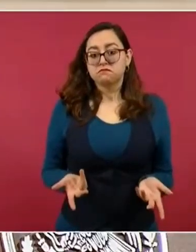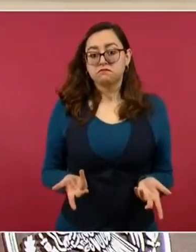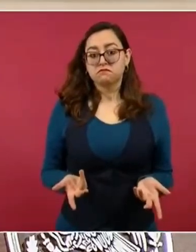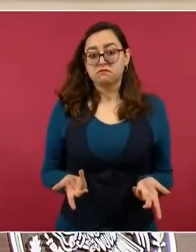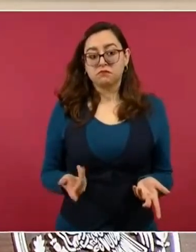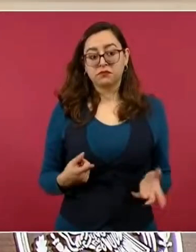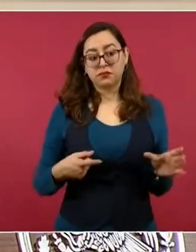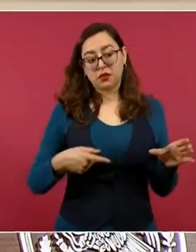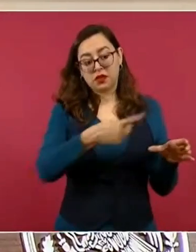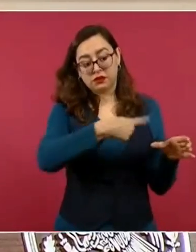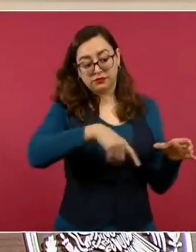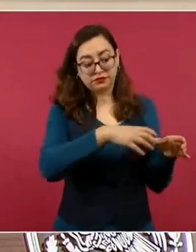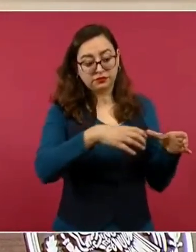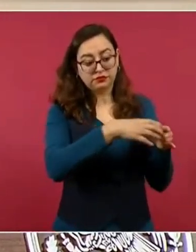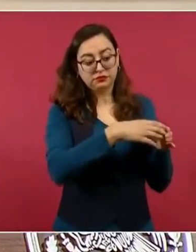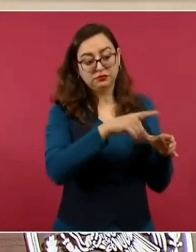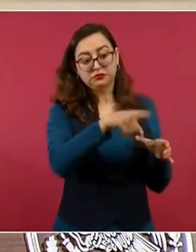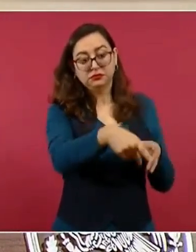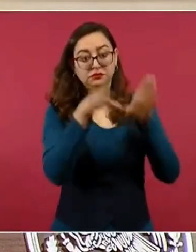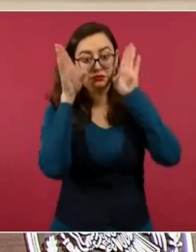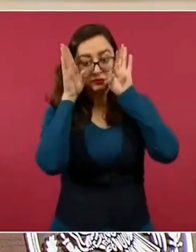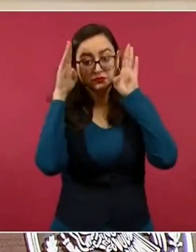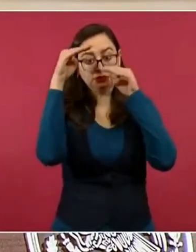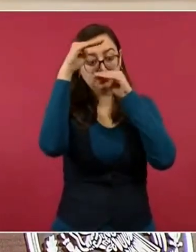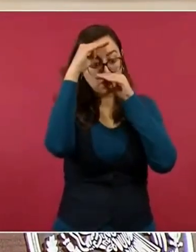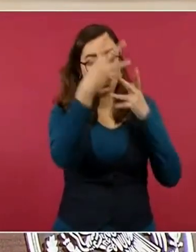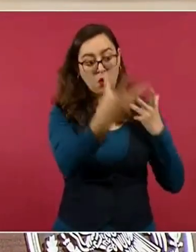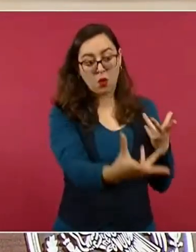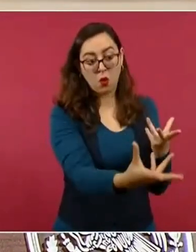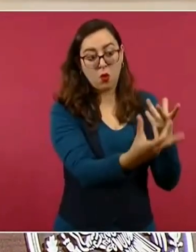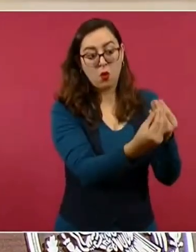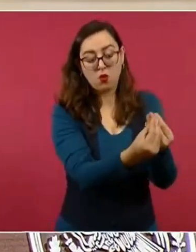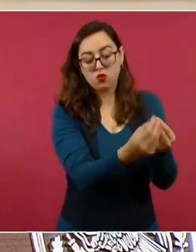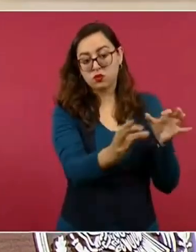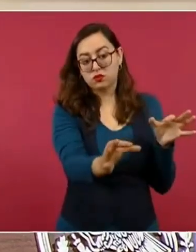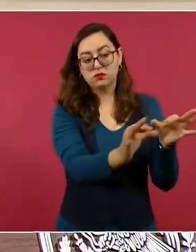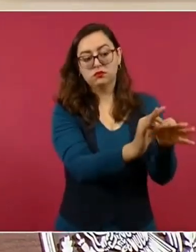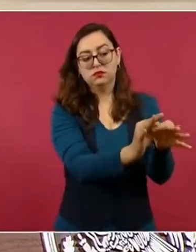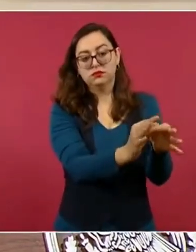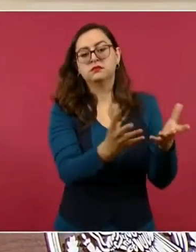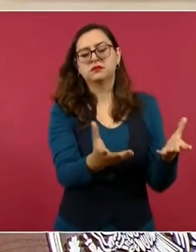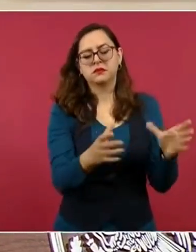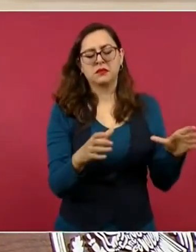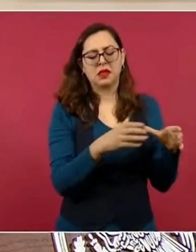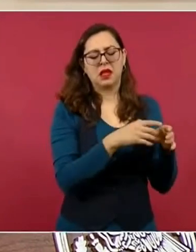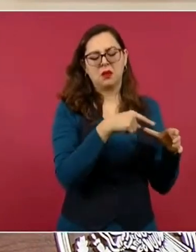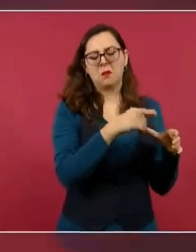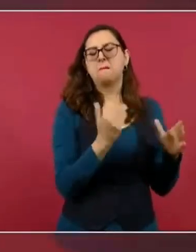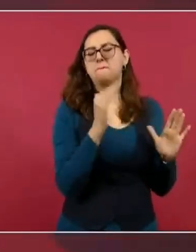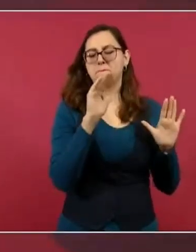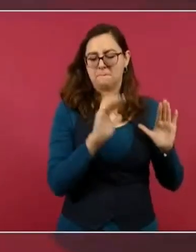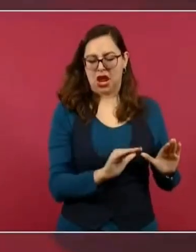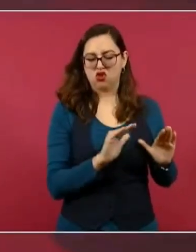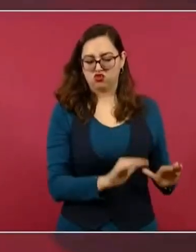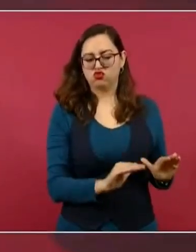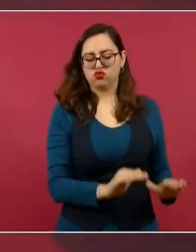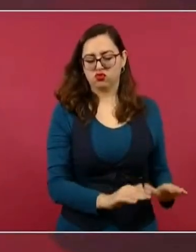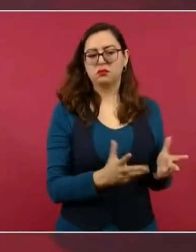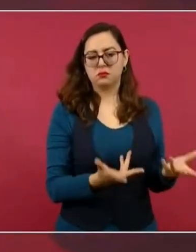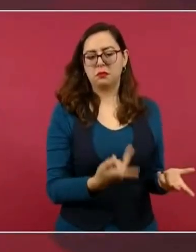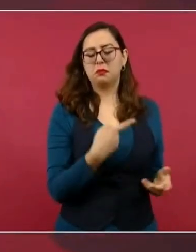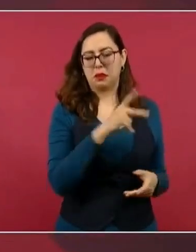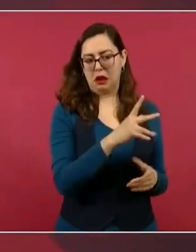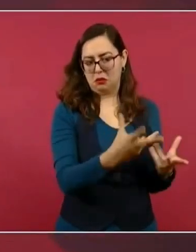del bloque conservador. una especie de ala moderada del bloque conservador.